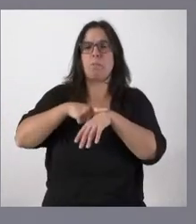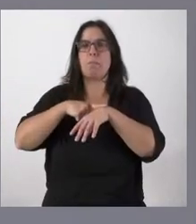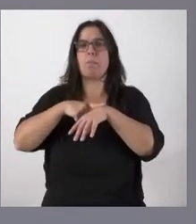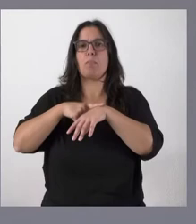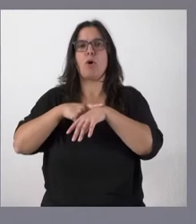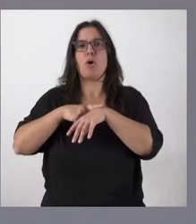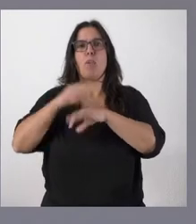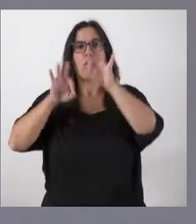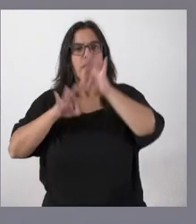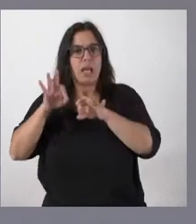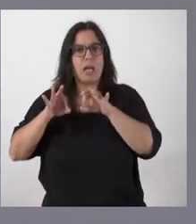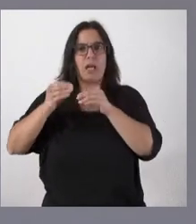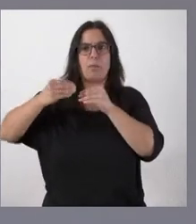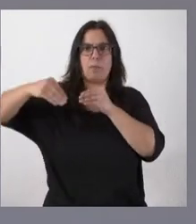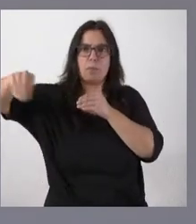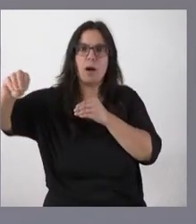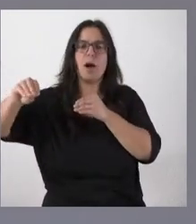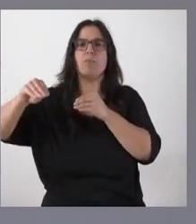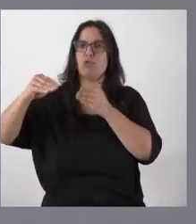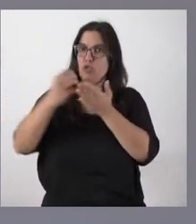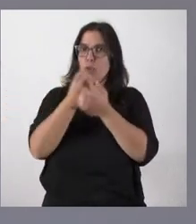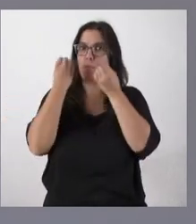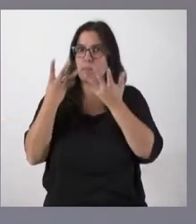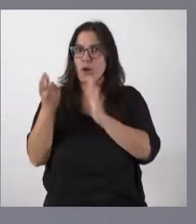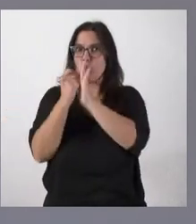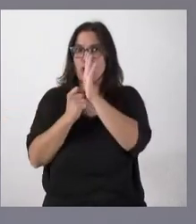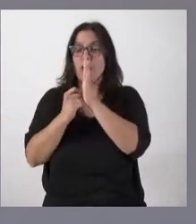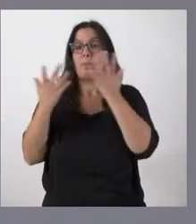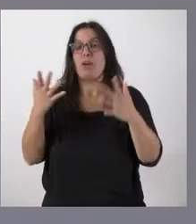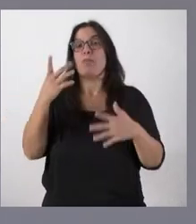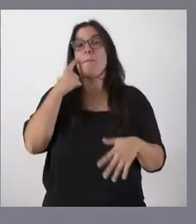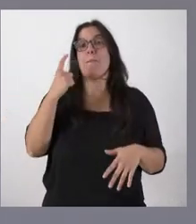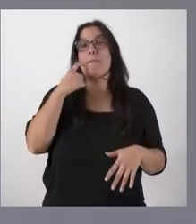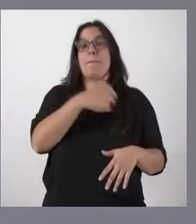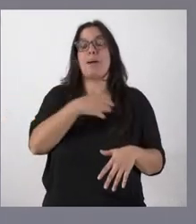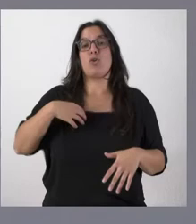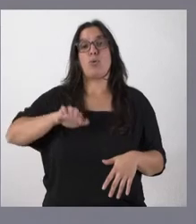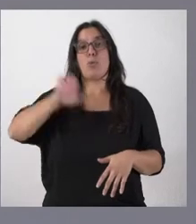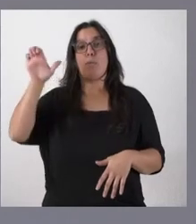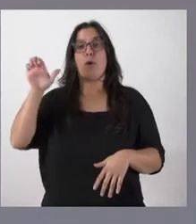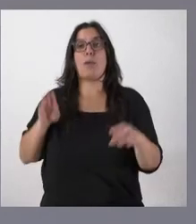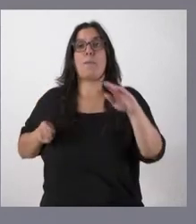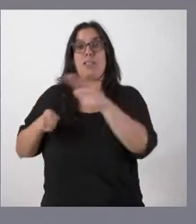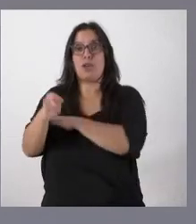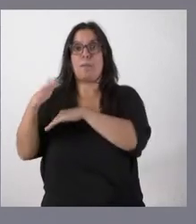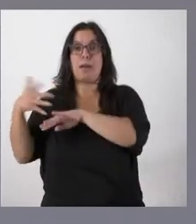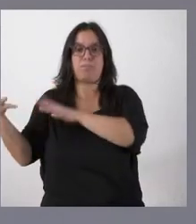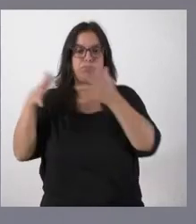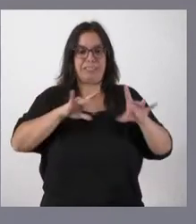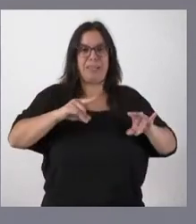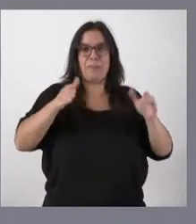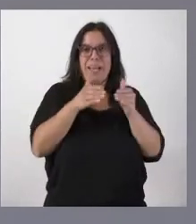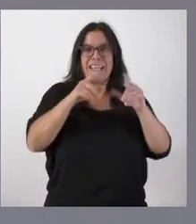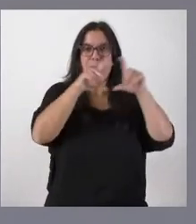carencia y, asimismo, de tipo de interés. Lógicamente, el Banco Europeo de Inversiones no tiene capacidad para operar en el territorio con pymes